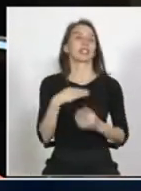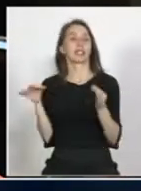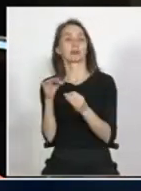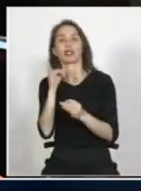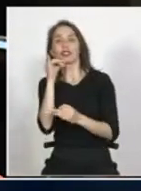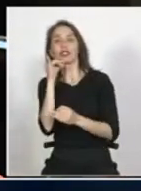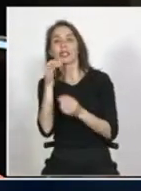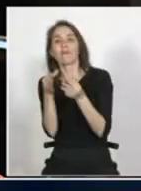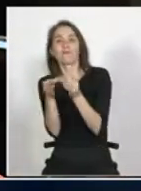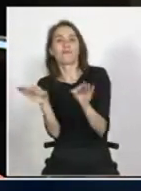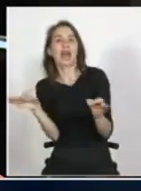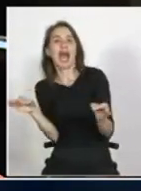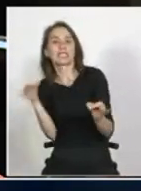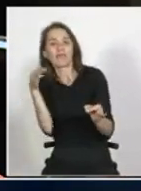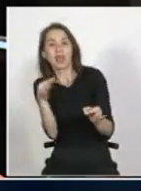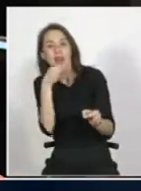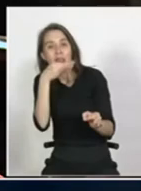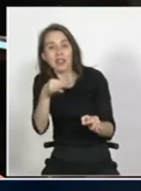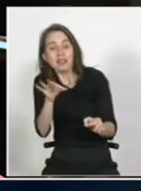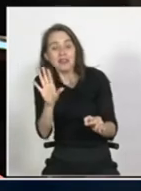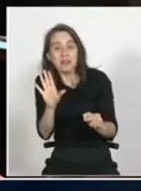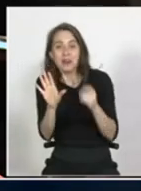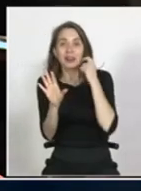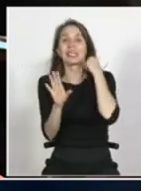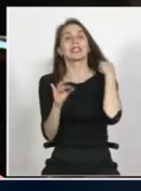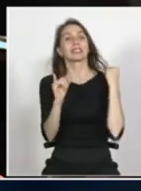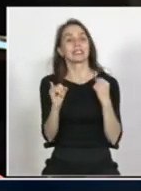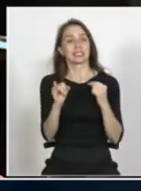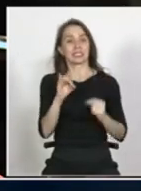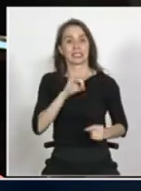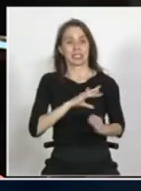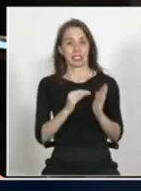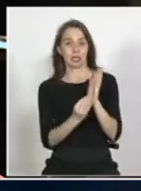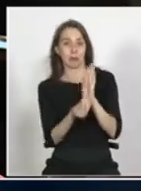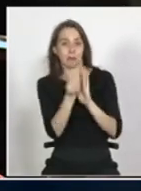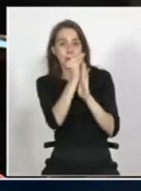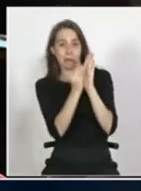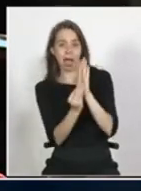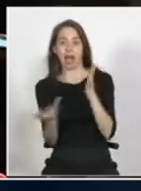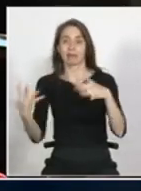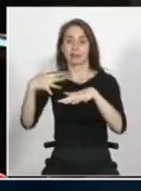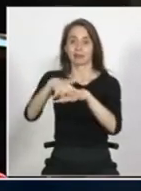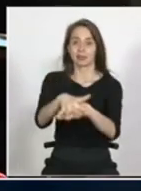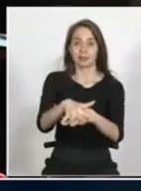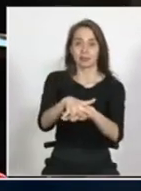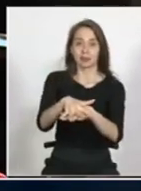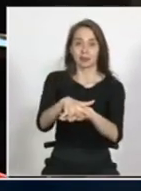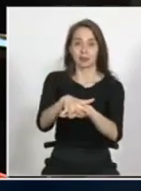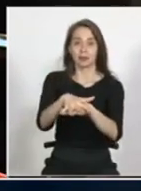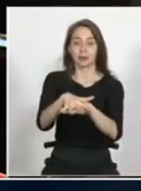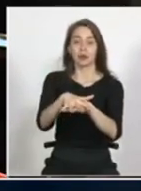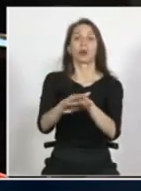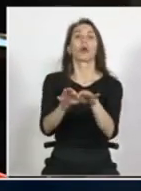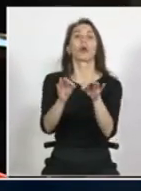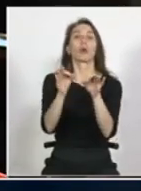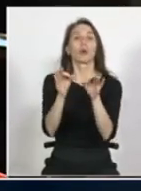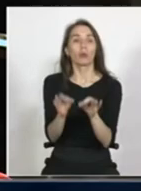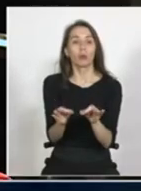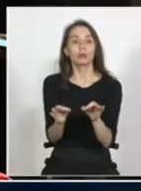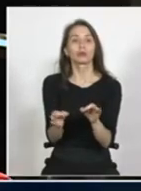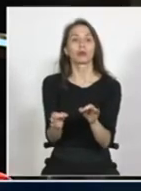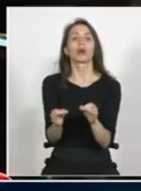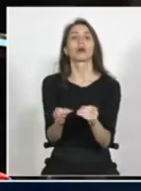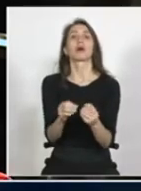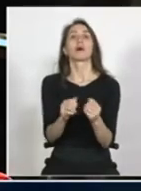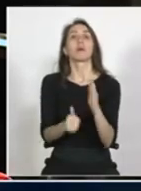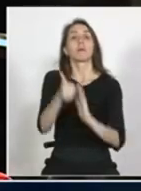la frase y por lo tanto yo creo que si vamos a avanzar en nuestro país en materia de integración lo vamos a hacer precisamente con más fuerza